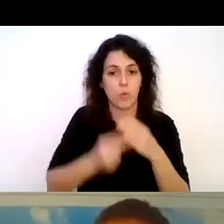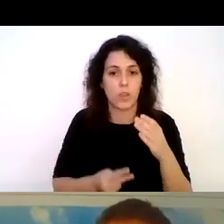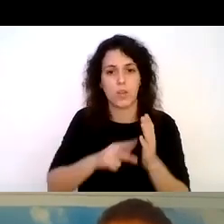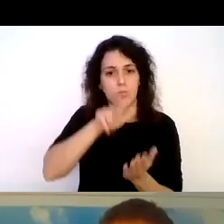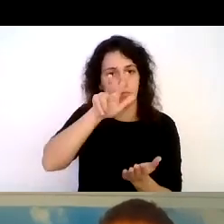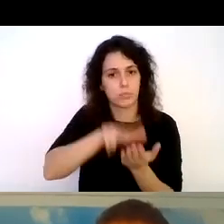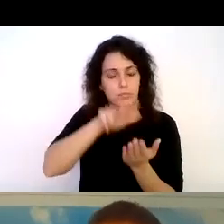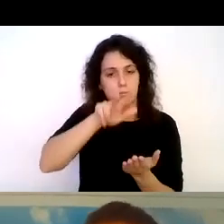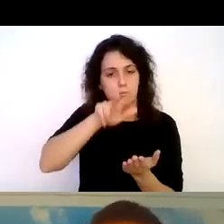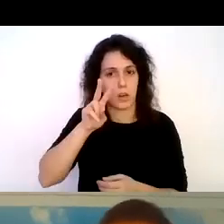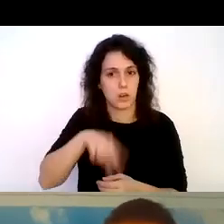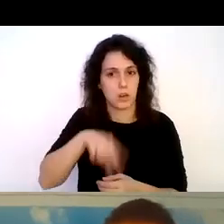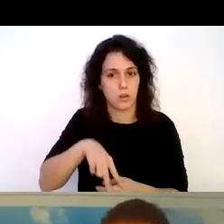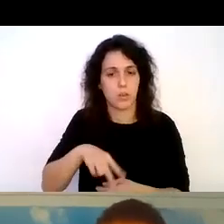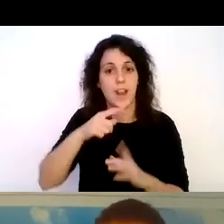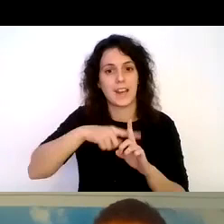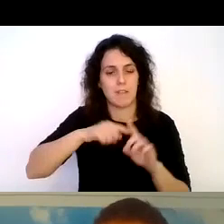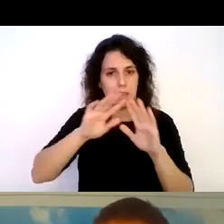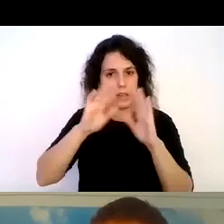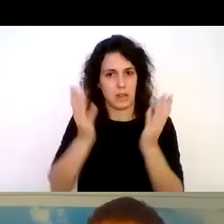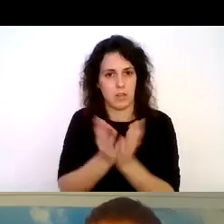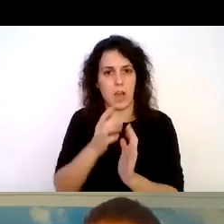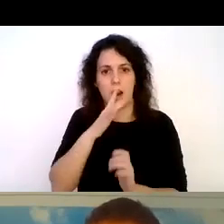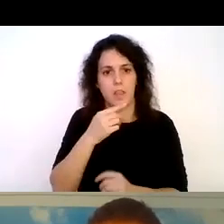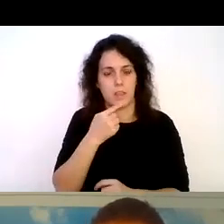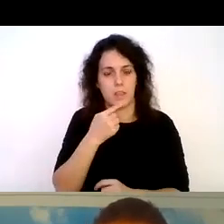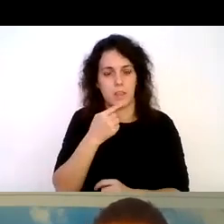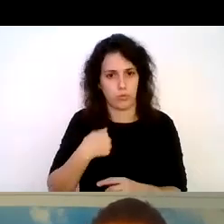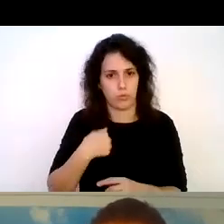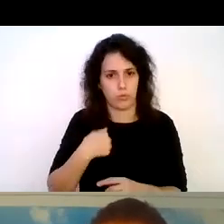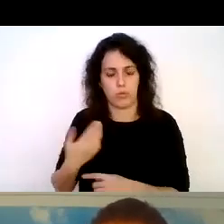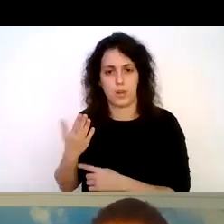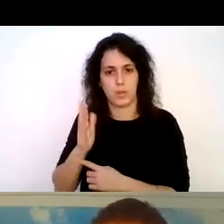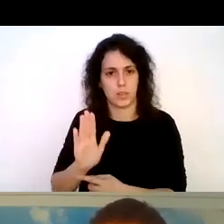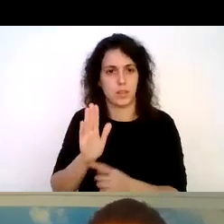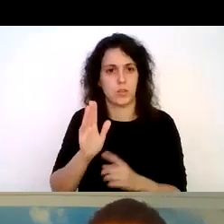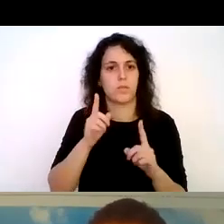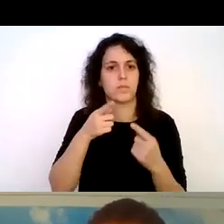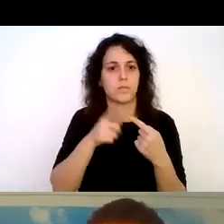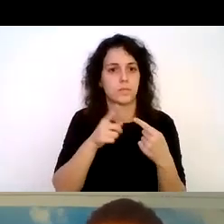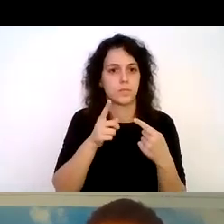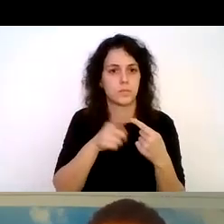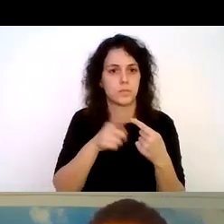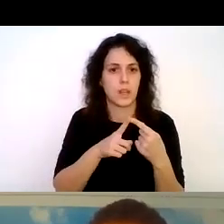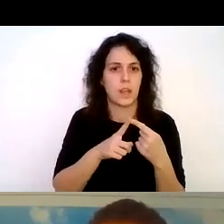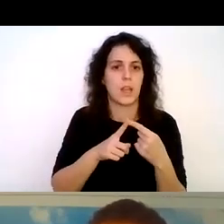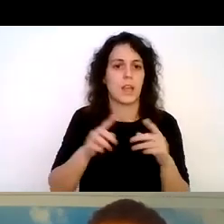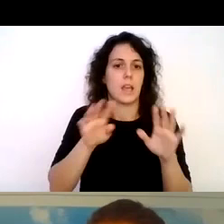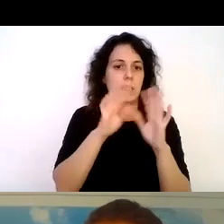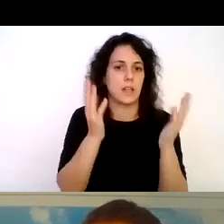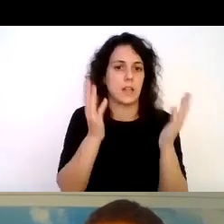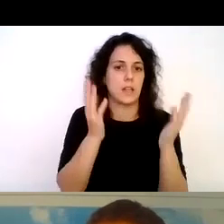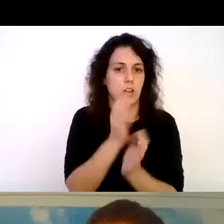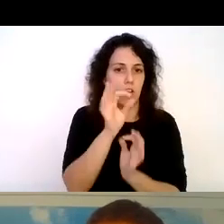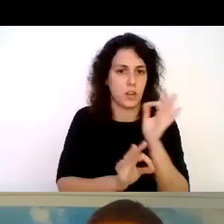internacional les menciono dos que yo represento la International Association for Handicapped Divers y SCUBA Schools